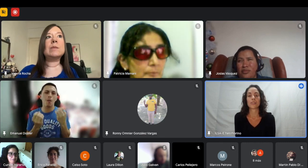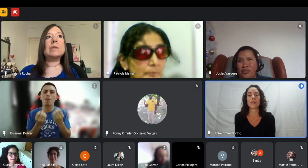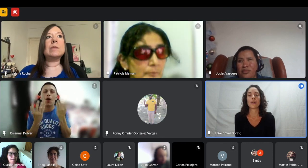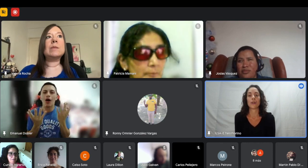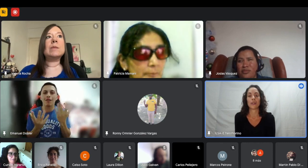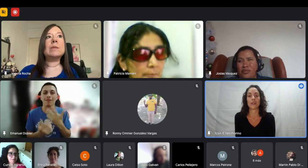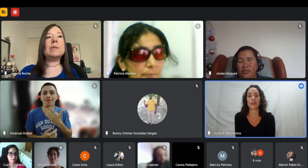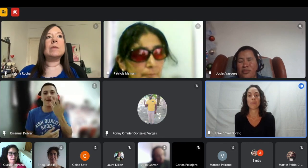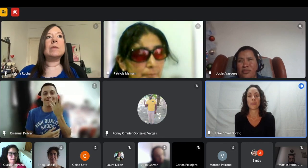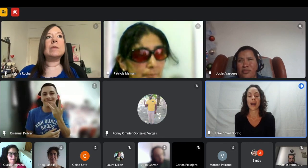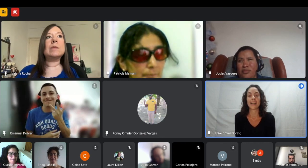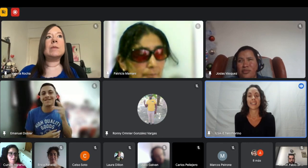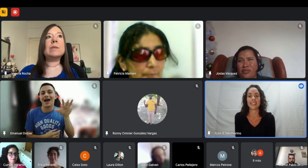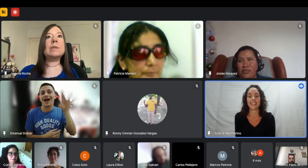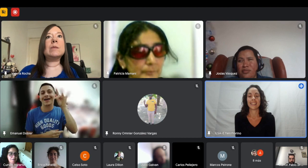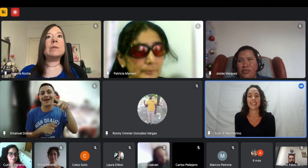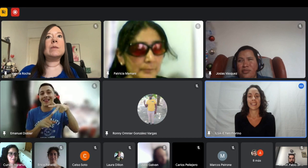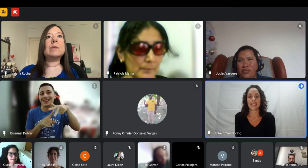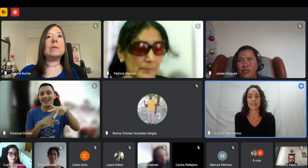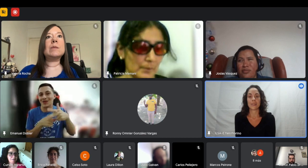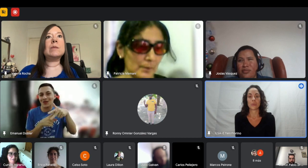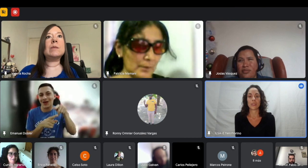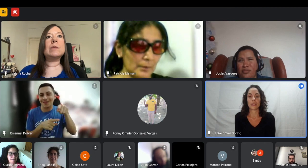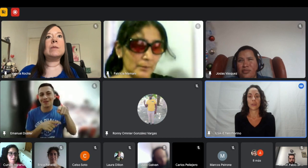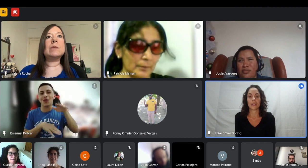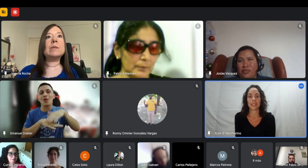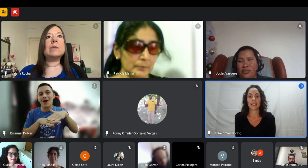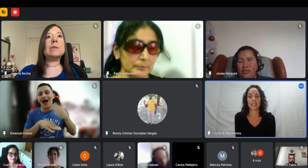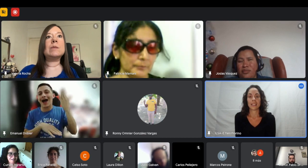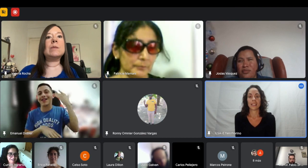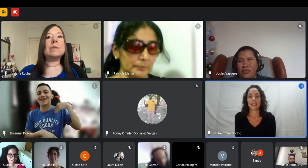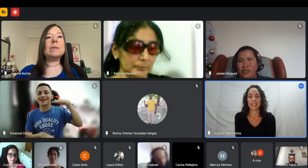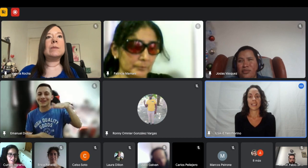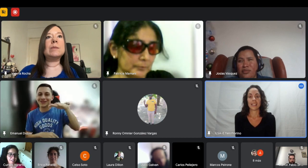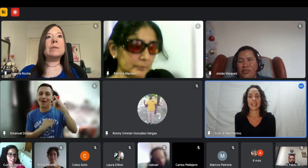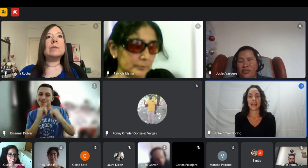y con esfuerzo logró aprobar y recibir su título